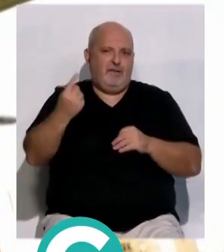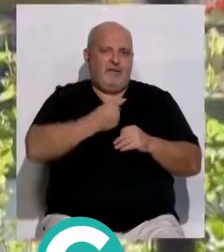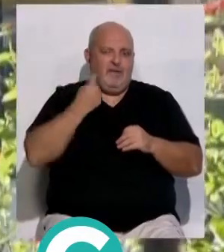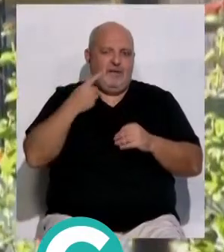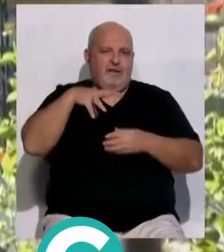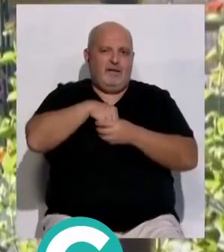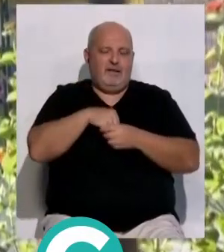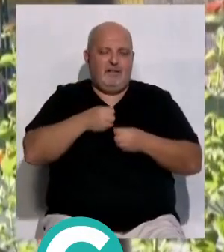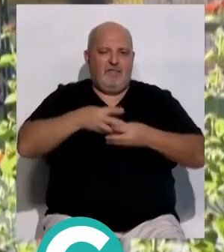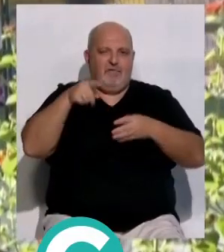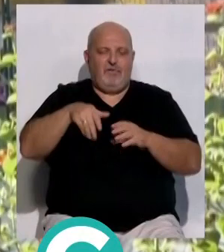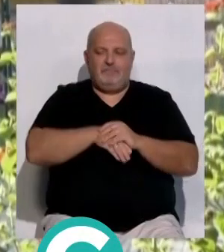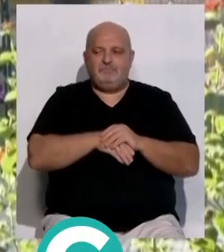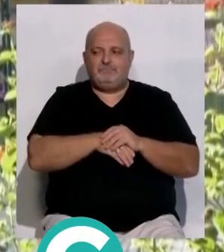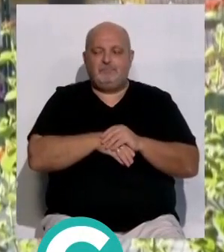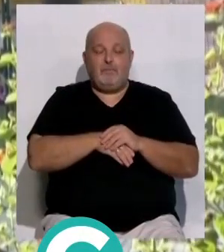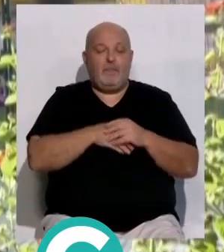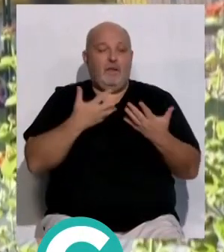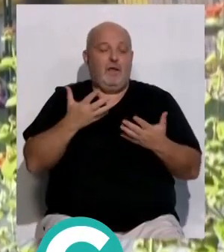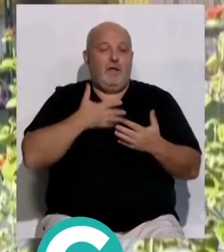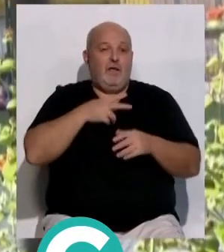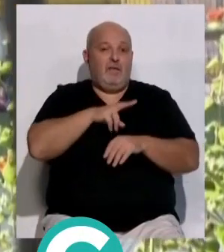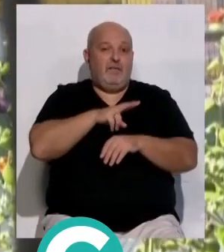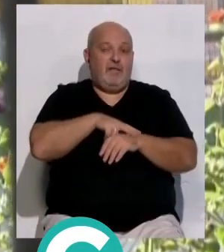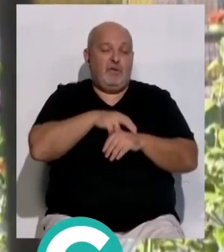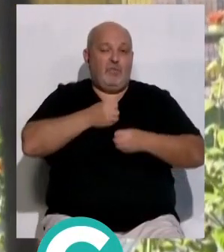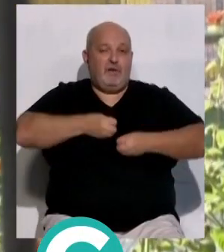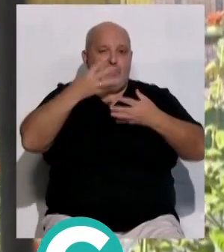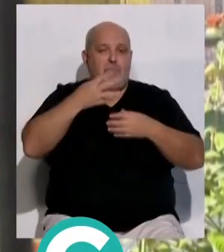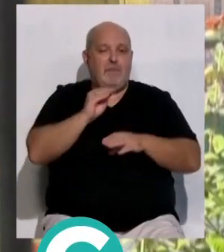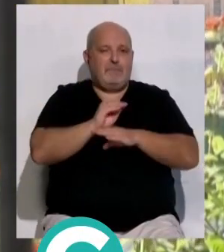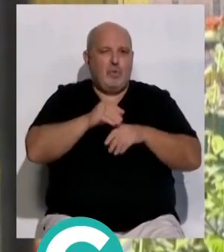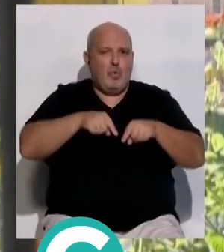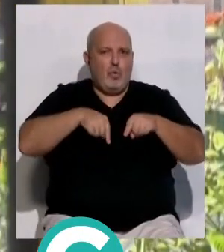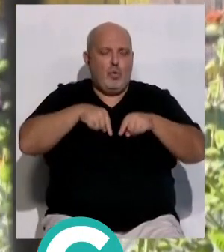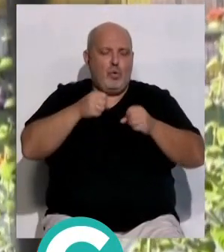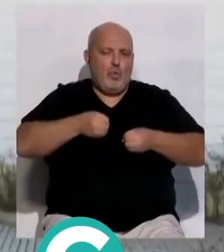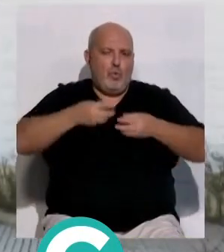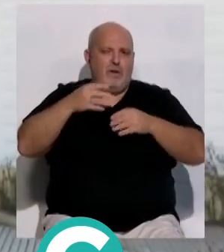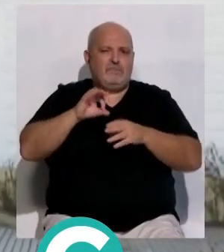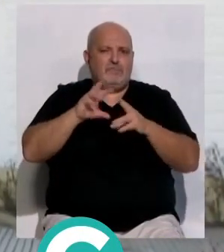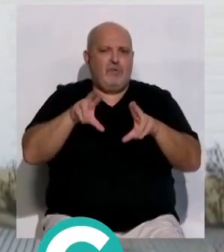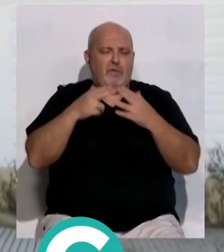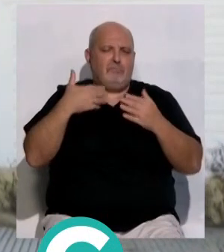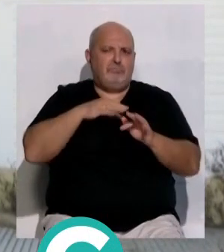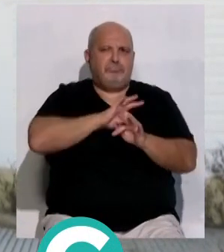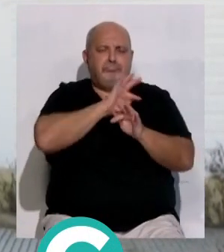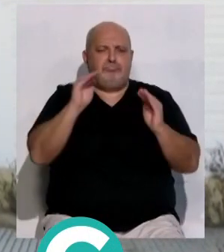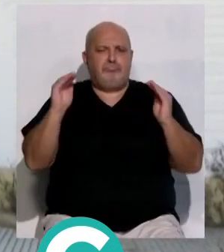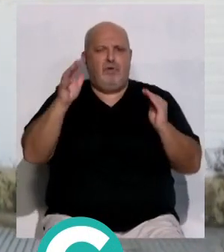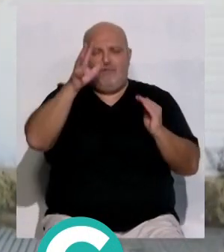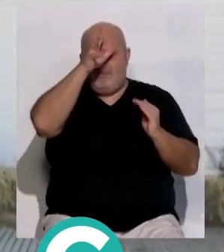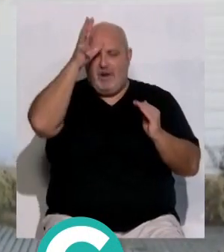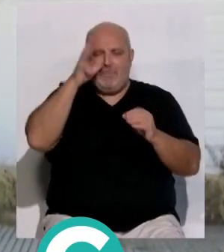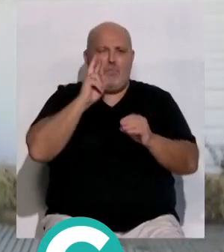con sede en este edificio. Las delegaciones municipales de urbanismo mantenimiento urbano y asuntos sociales han trabajado durante el verano para